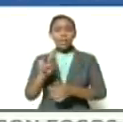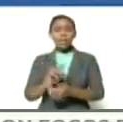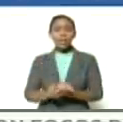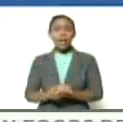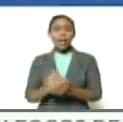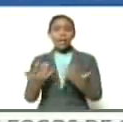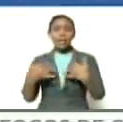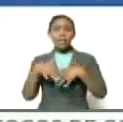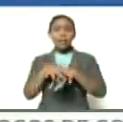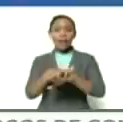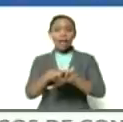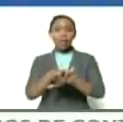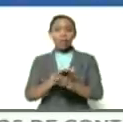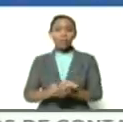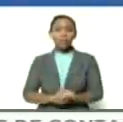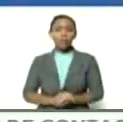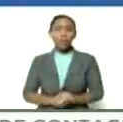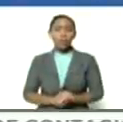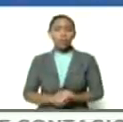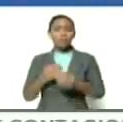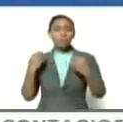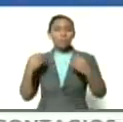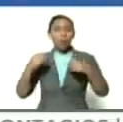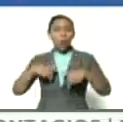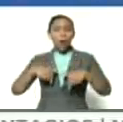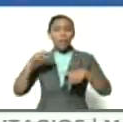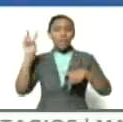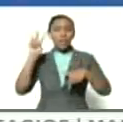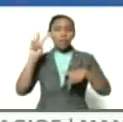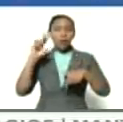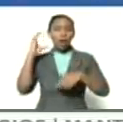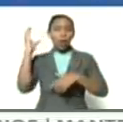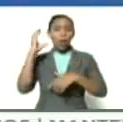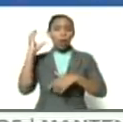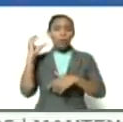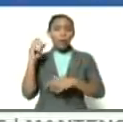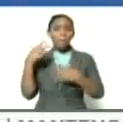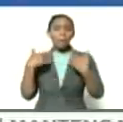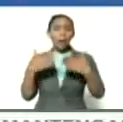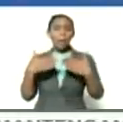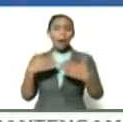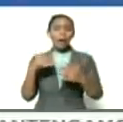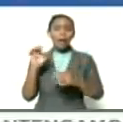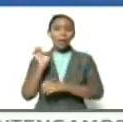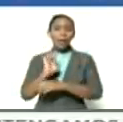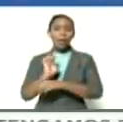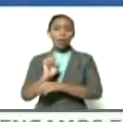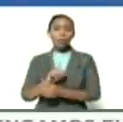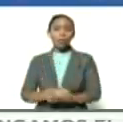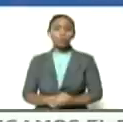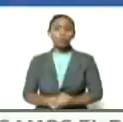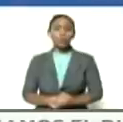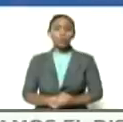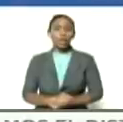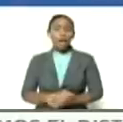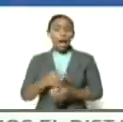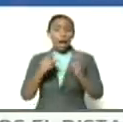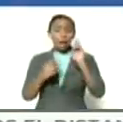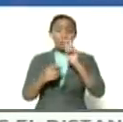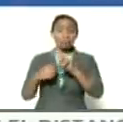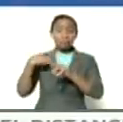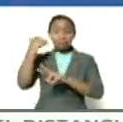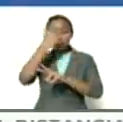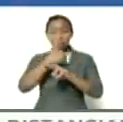integrados por lo que hoy es Venezuela Colombia Panamá Ecuador hay que verle la cara